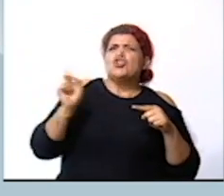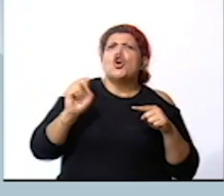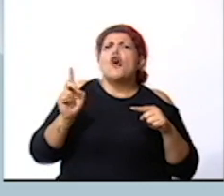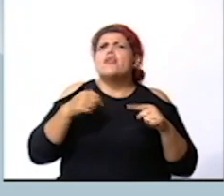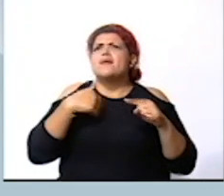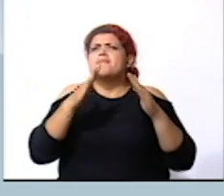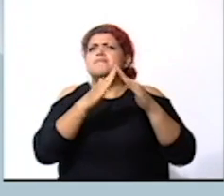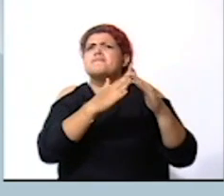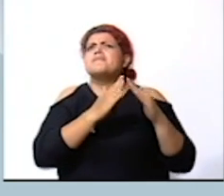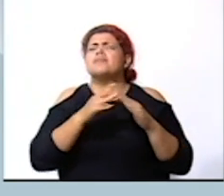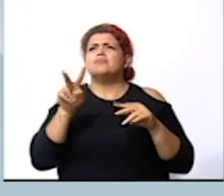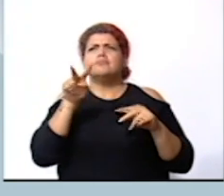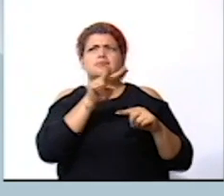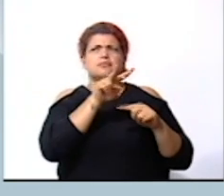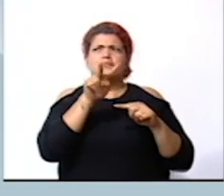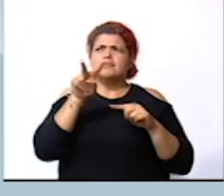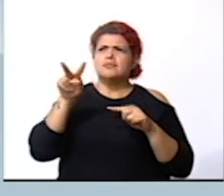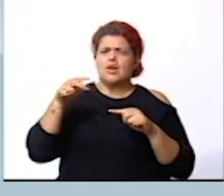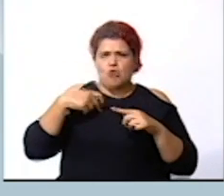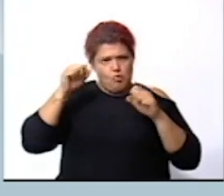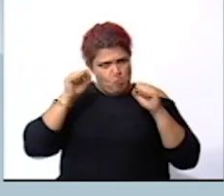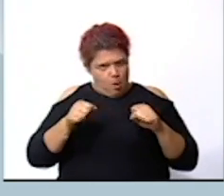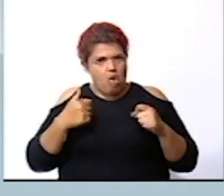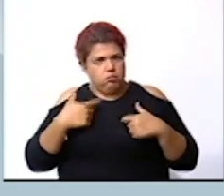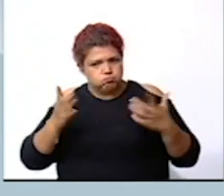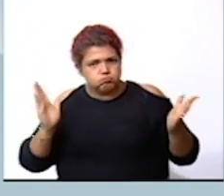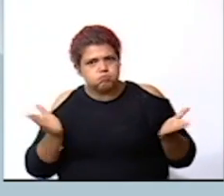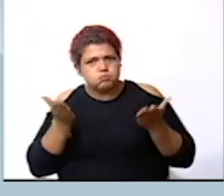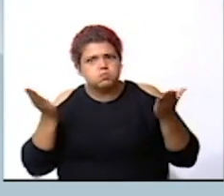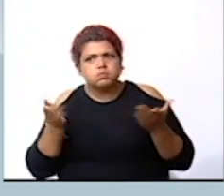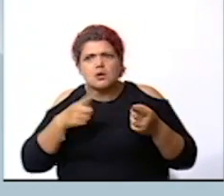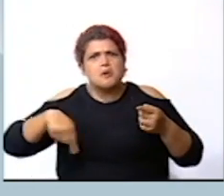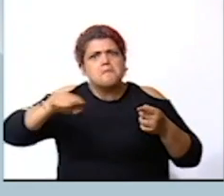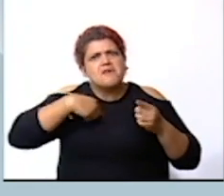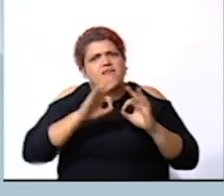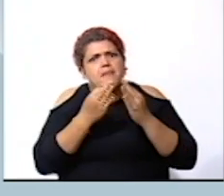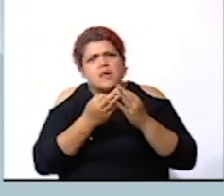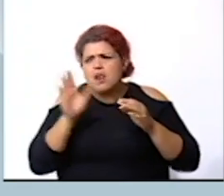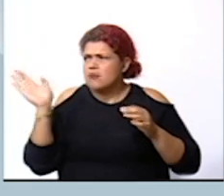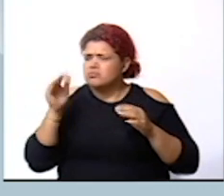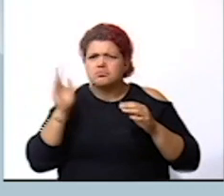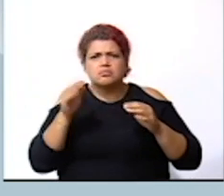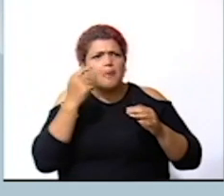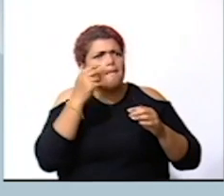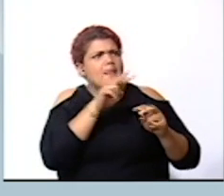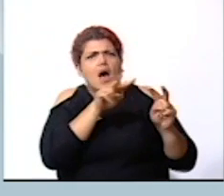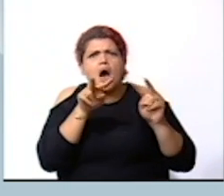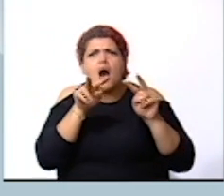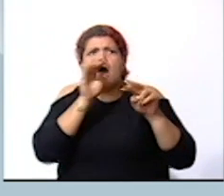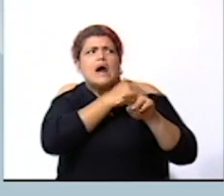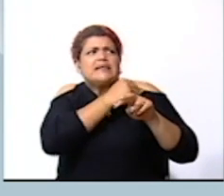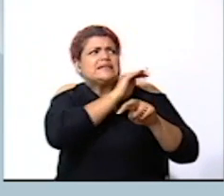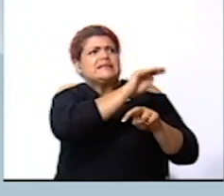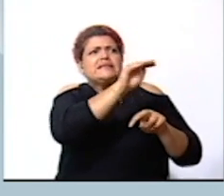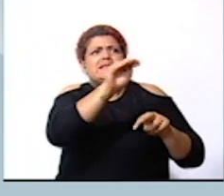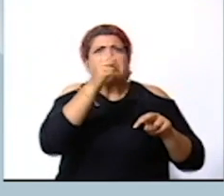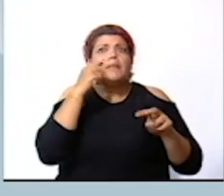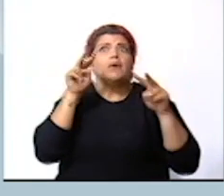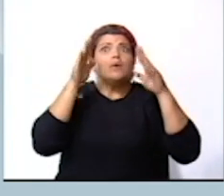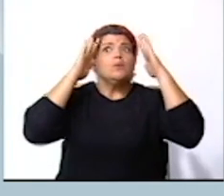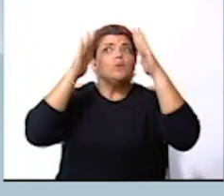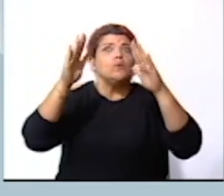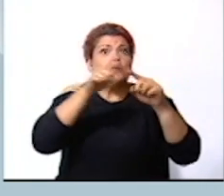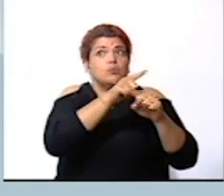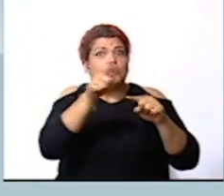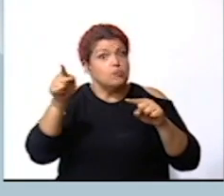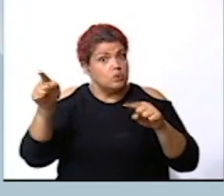comunidad y así poder motivar a todos desde su familia hasta todos los miembros de la comunidad para poder estar atentos y